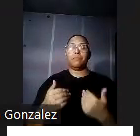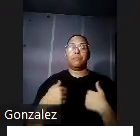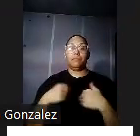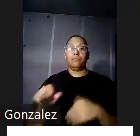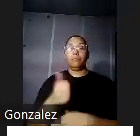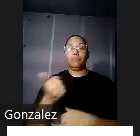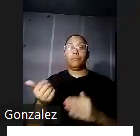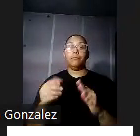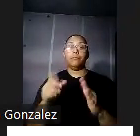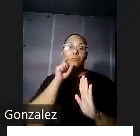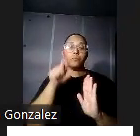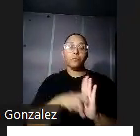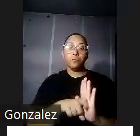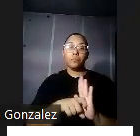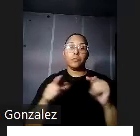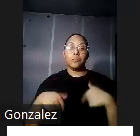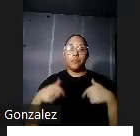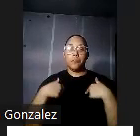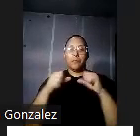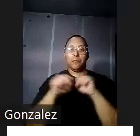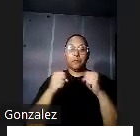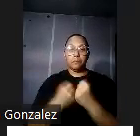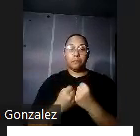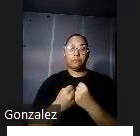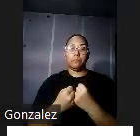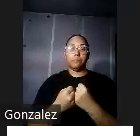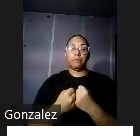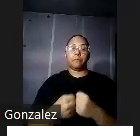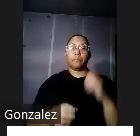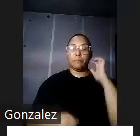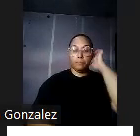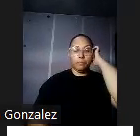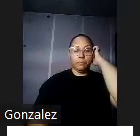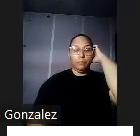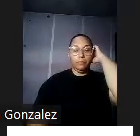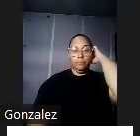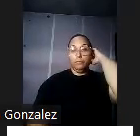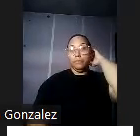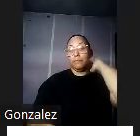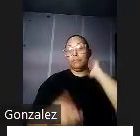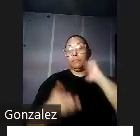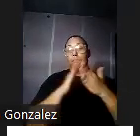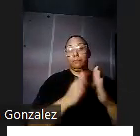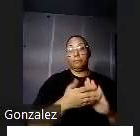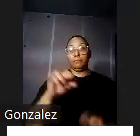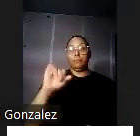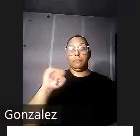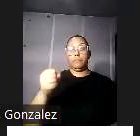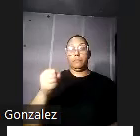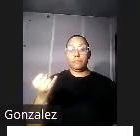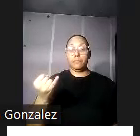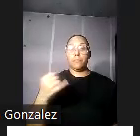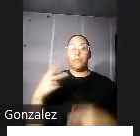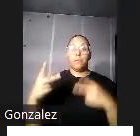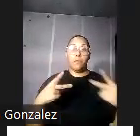fotografías de la vida social había un banquete en la ciudad en San Juan había alguna visita al estado